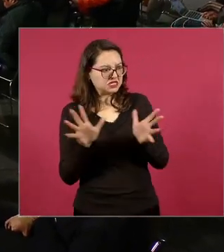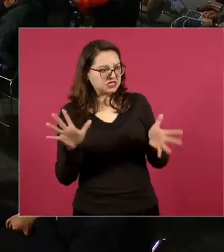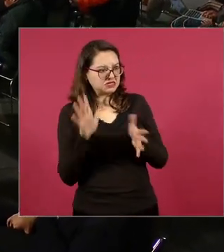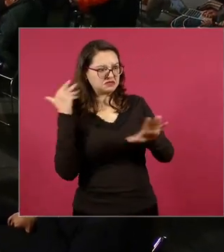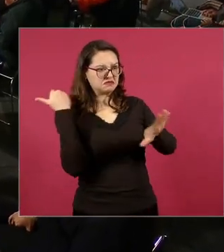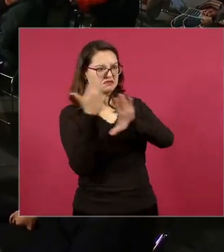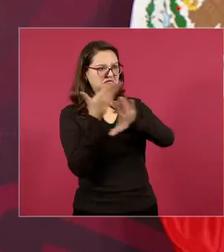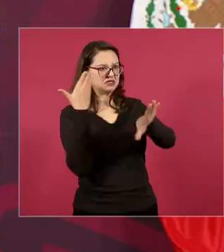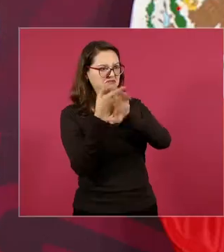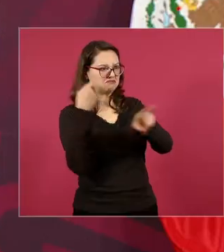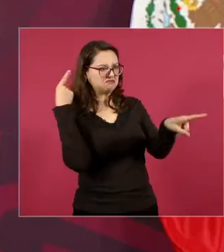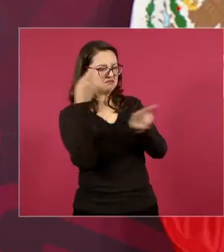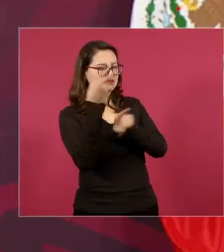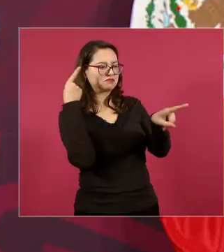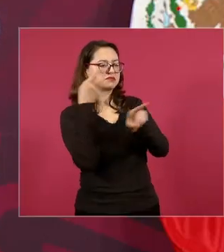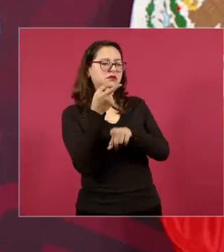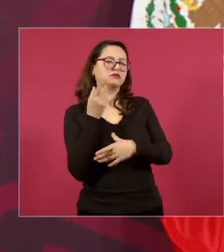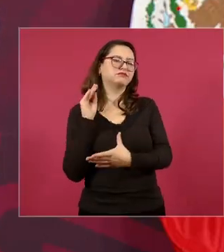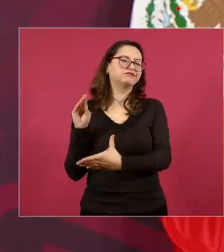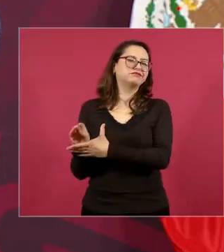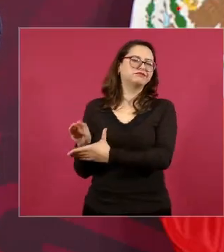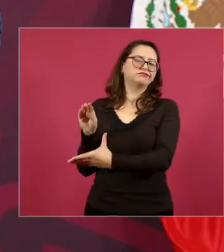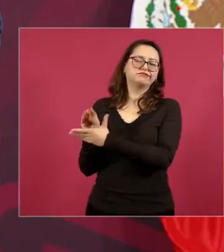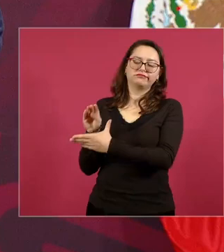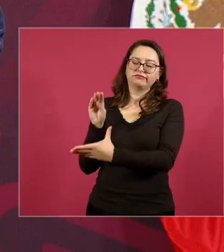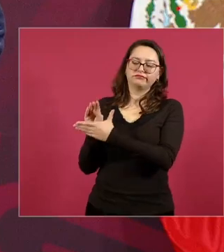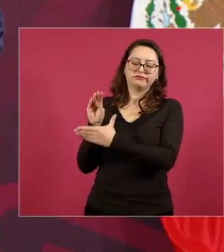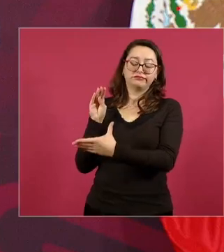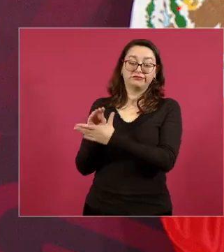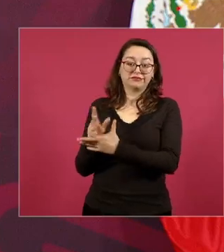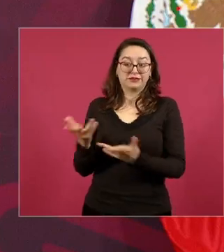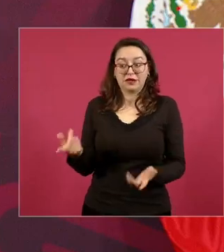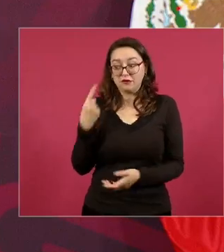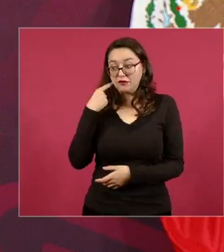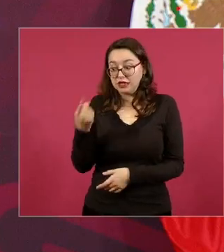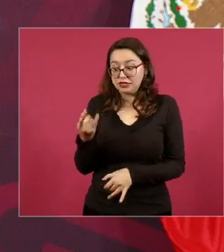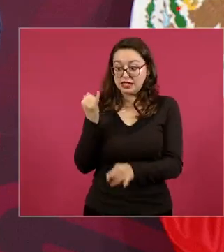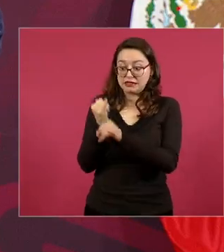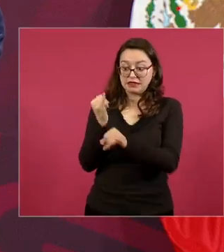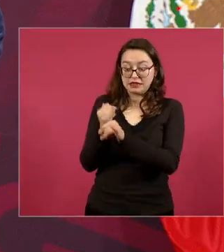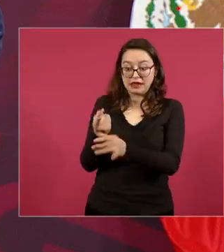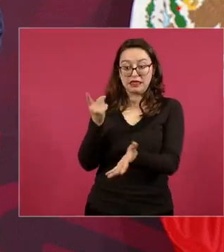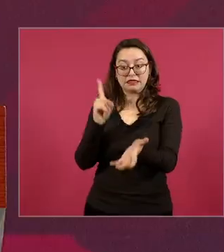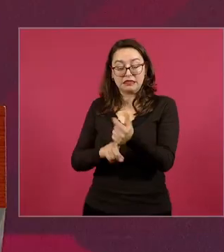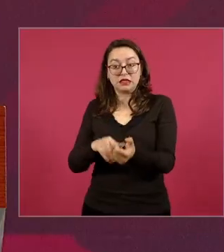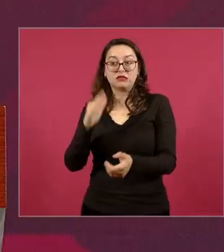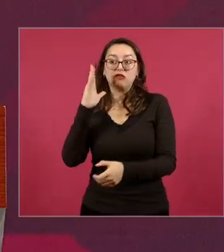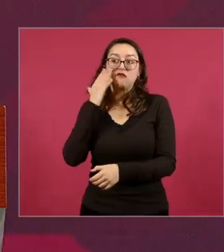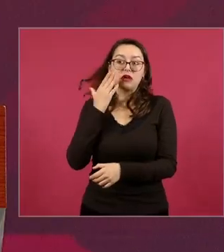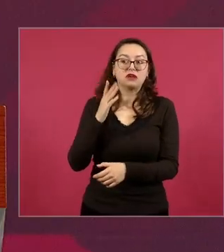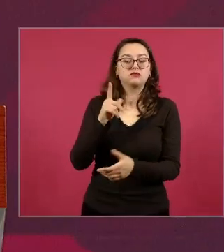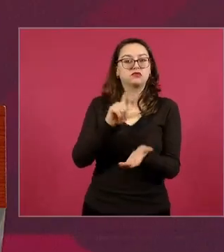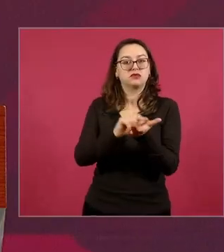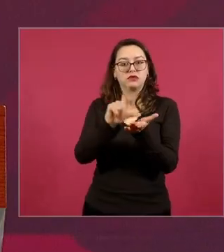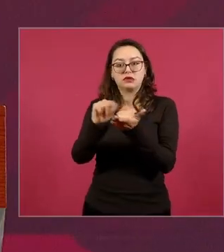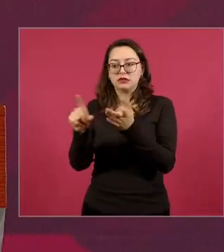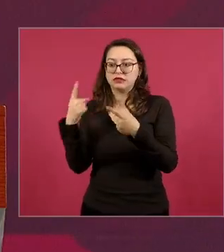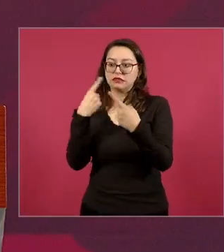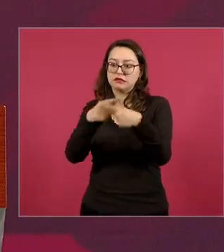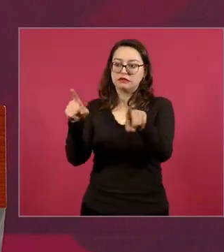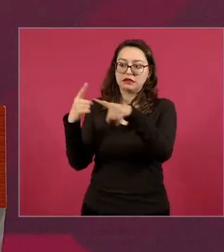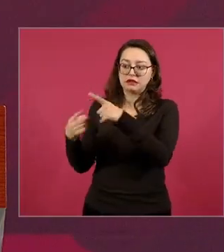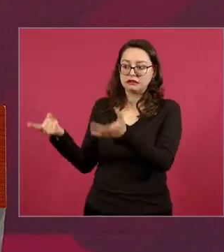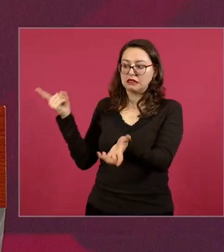sociales ya ven cuántos pleitos hay no este dime y diretes no